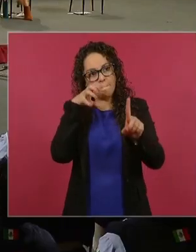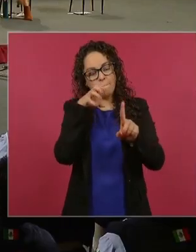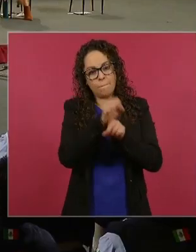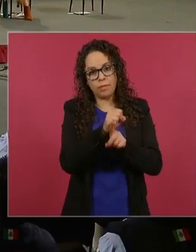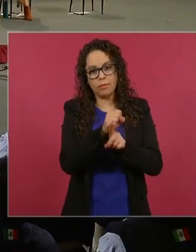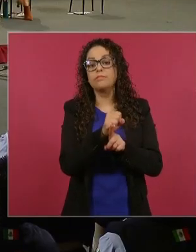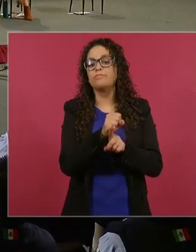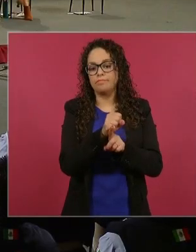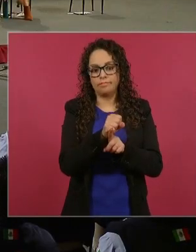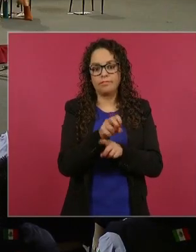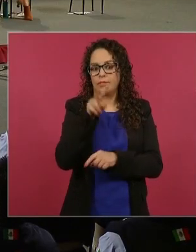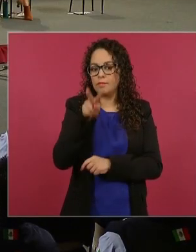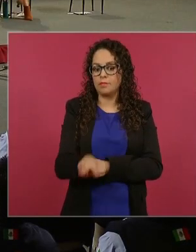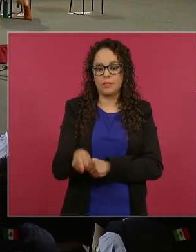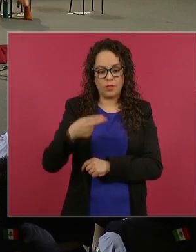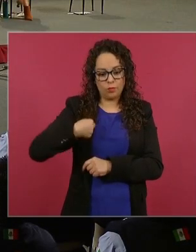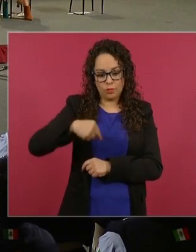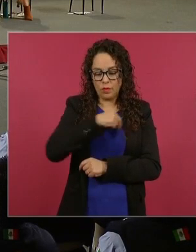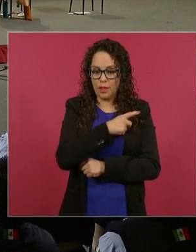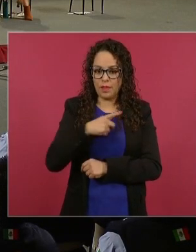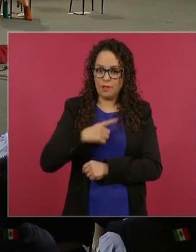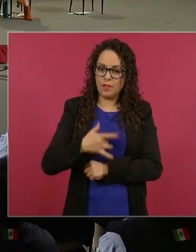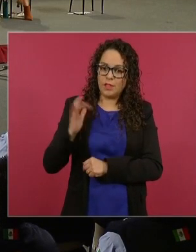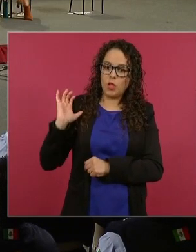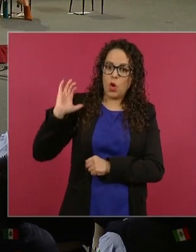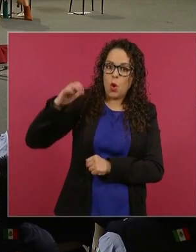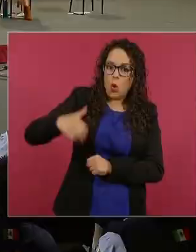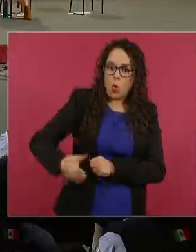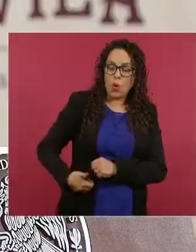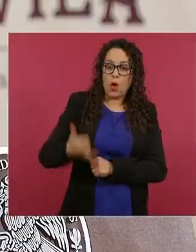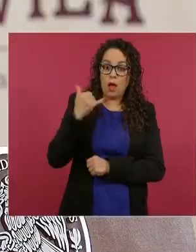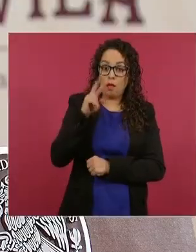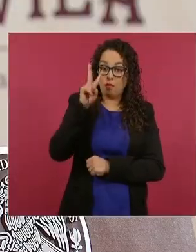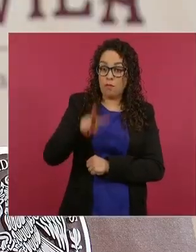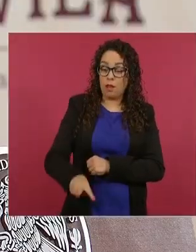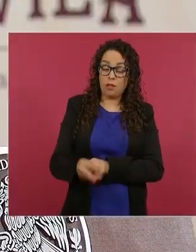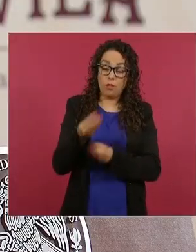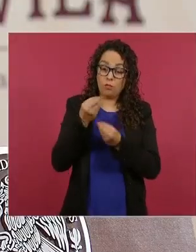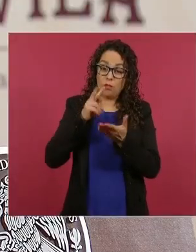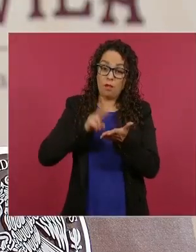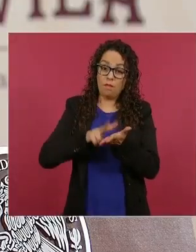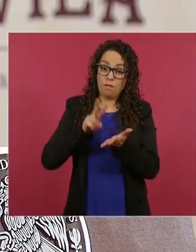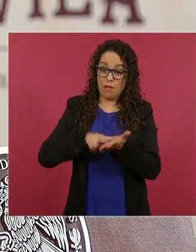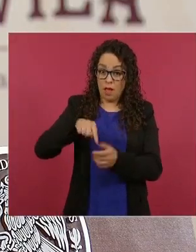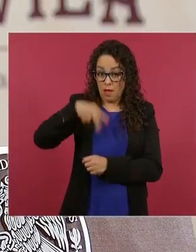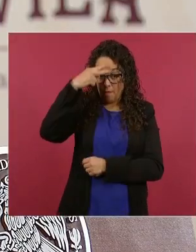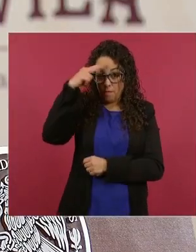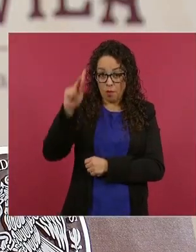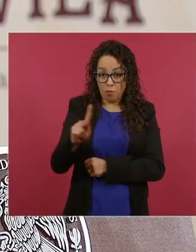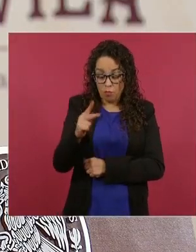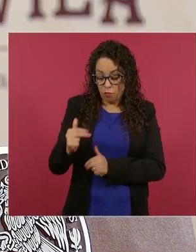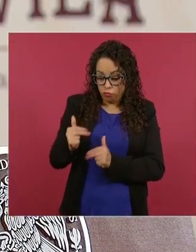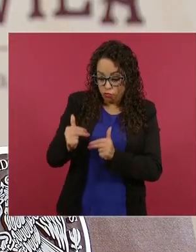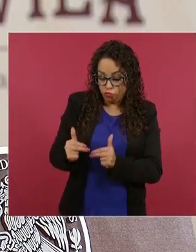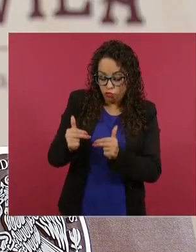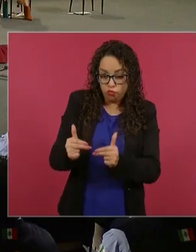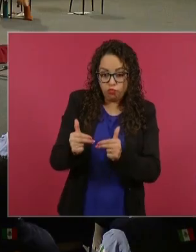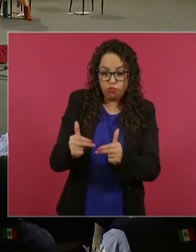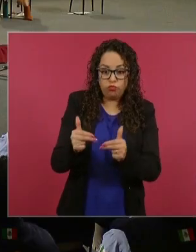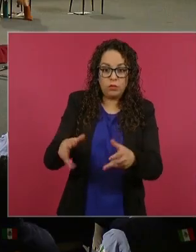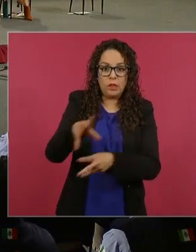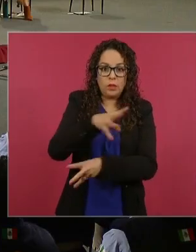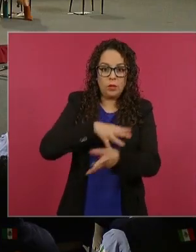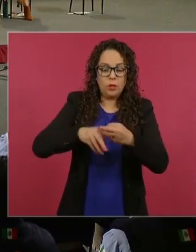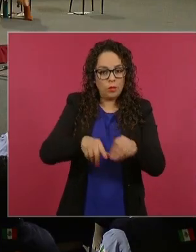de esta etapa de gobierno, pero una herencia invaluable para el pueblo de México y sea la vida misma. Muchas